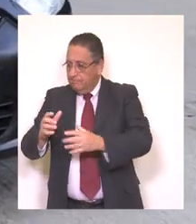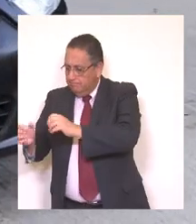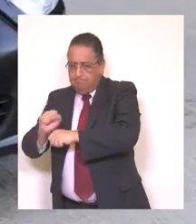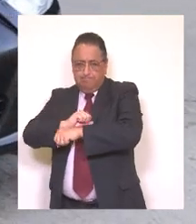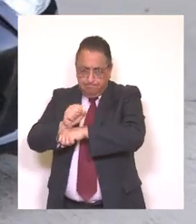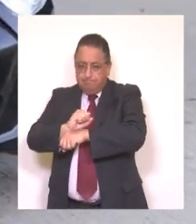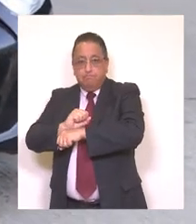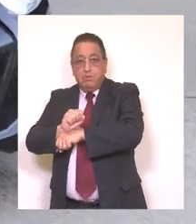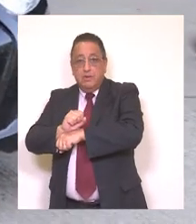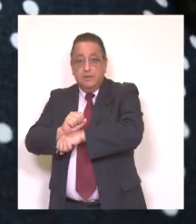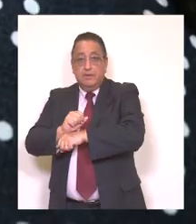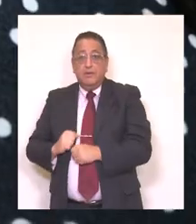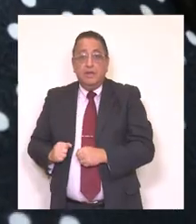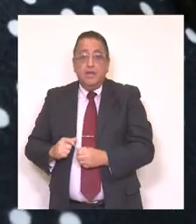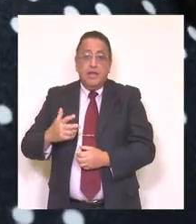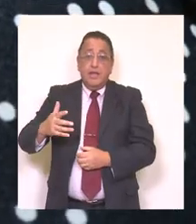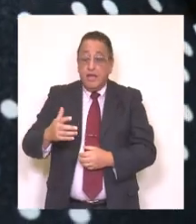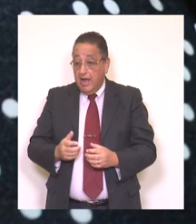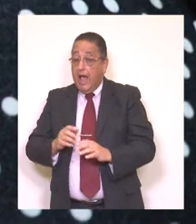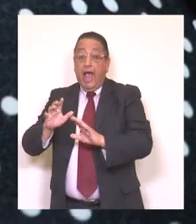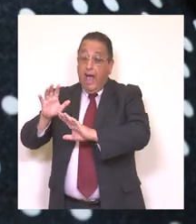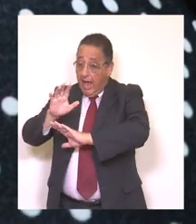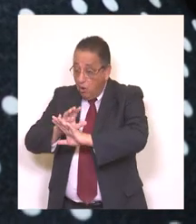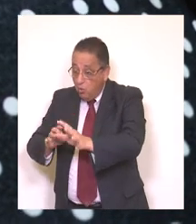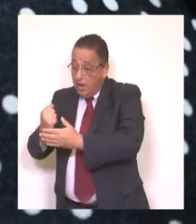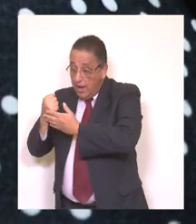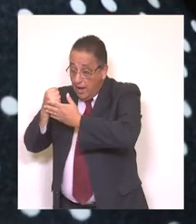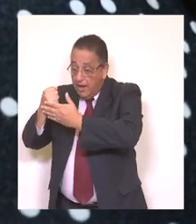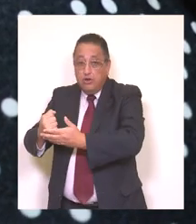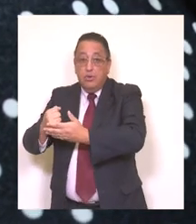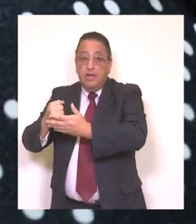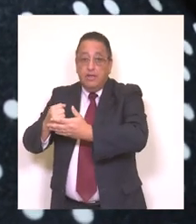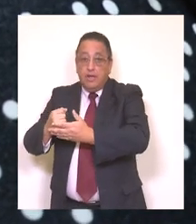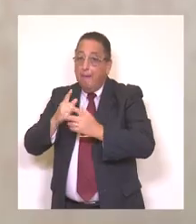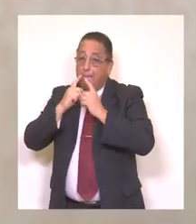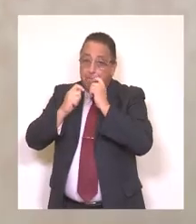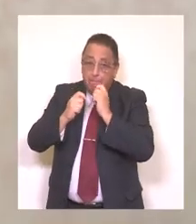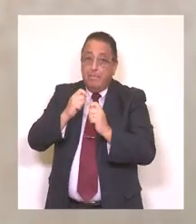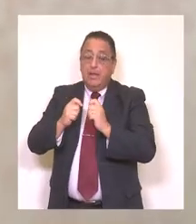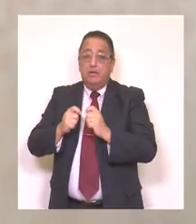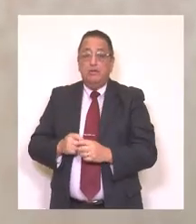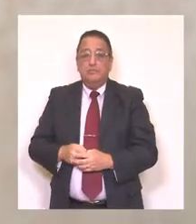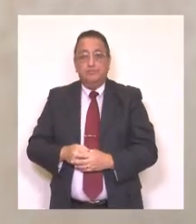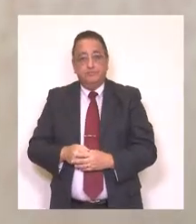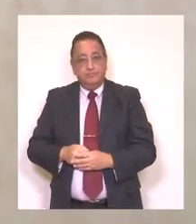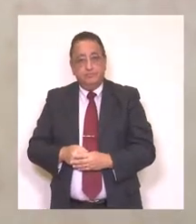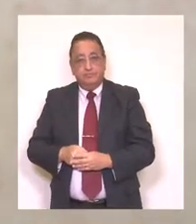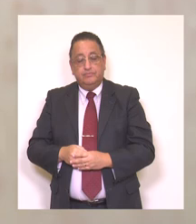Transportistas. Y quienes exponen su salud por la de los demás, entre tantos otros.